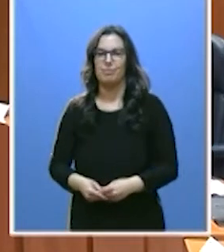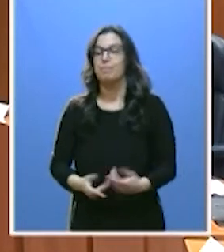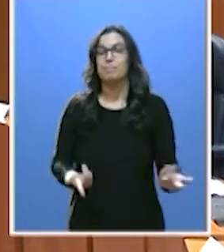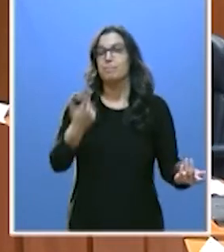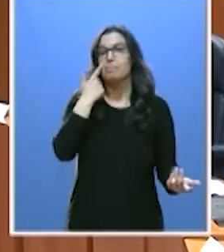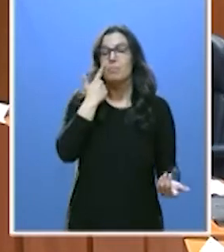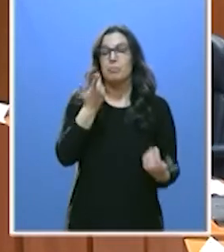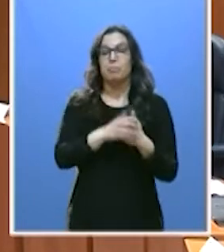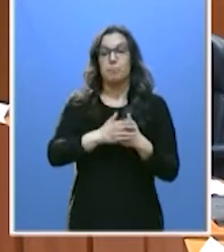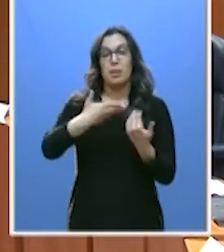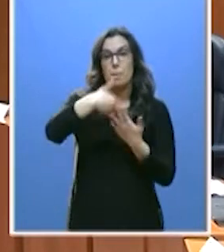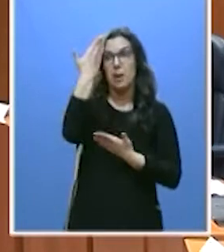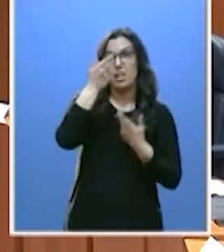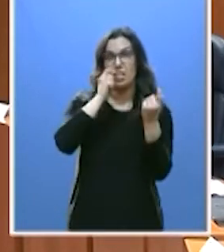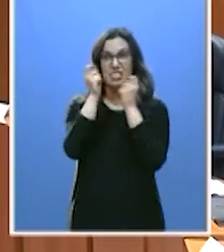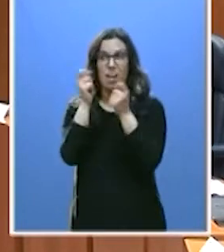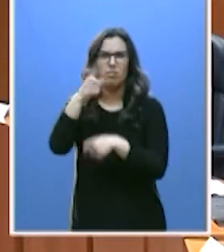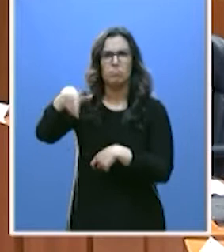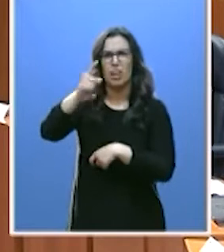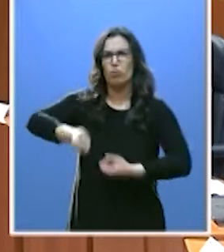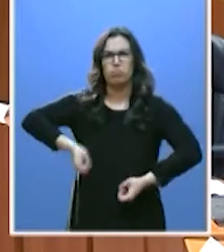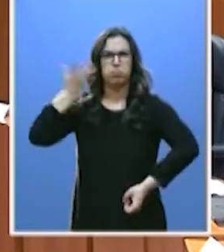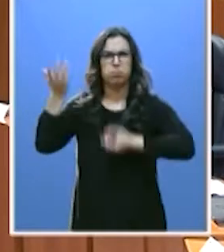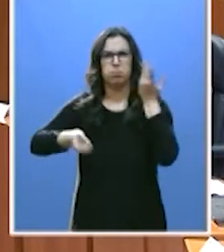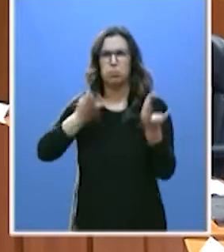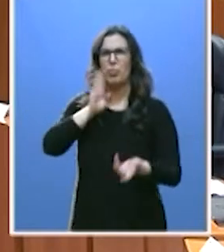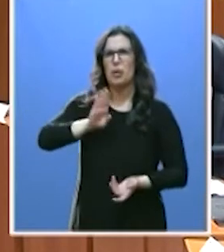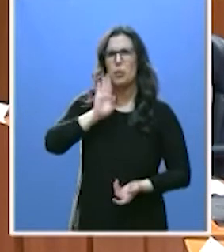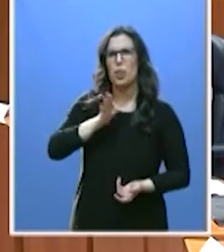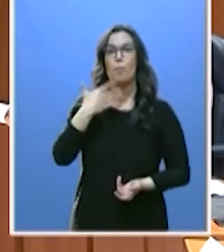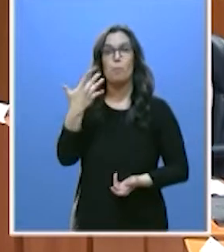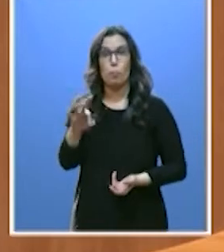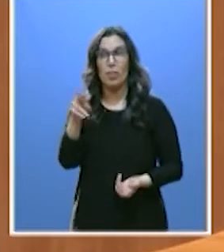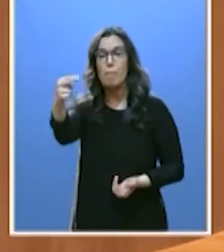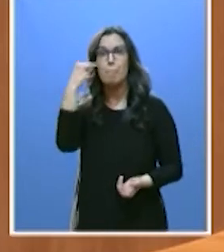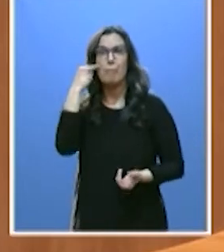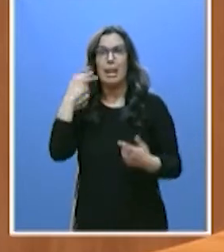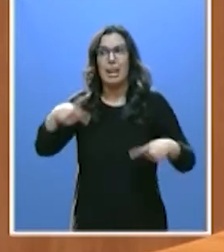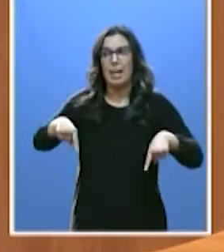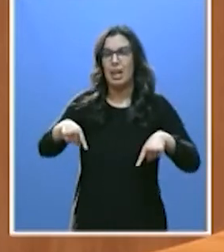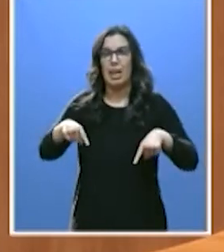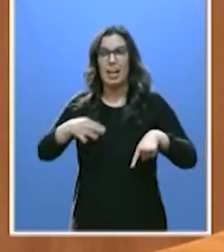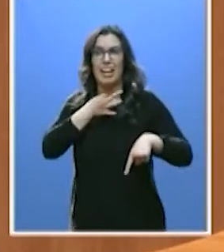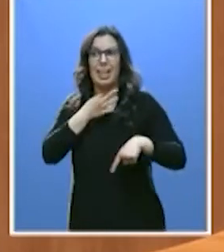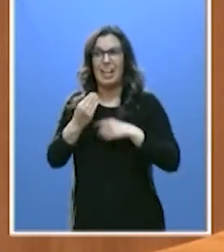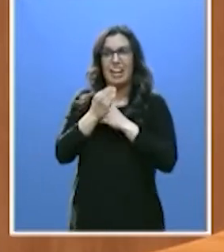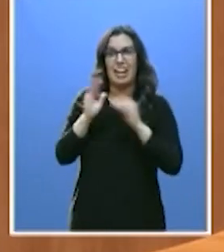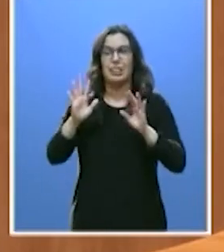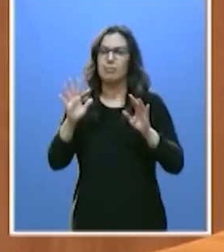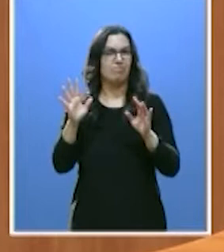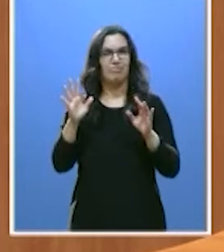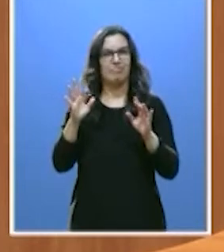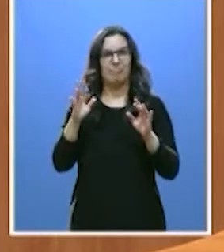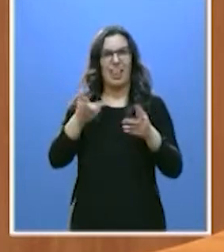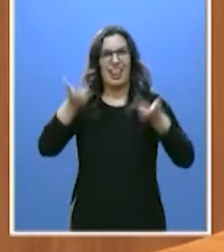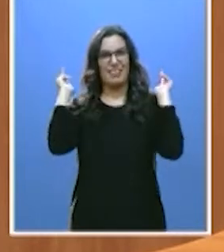la prensa puede expresarse, puede denunciar la corrupción sin temerse, verse ahogada financieramente. Pero es que, además,